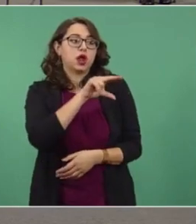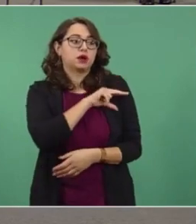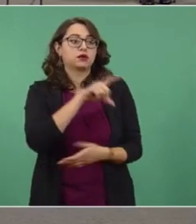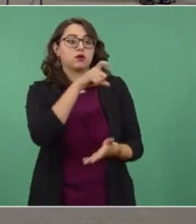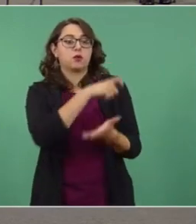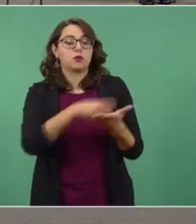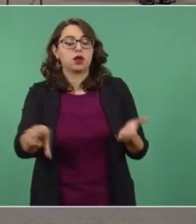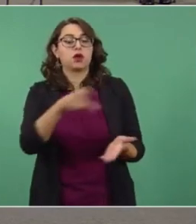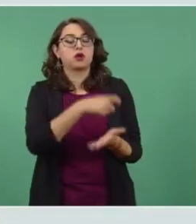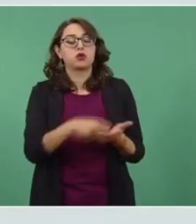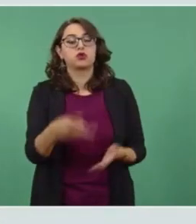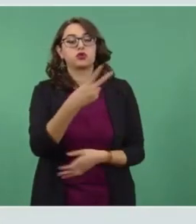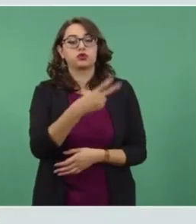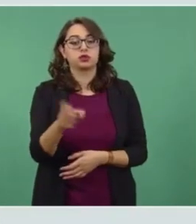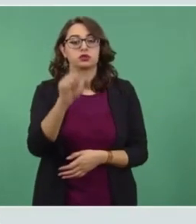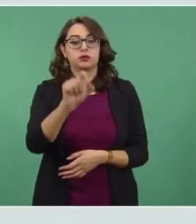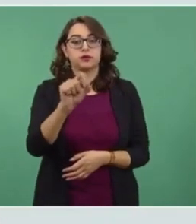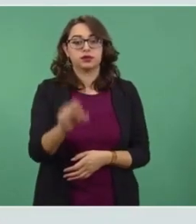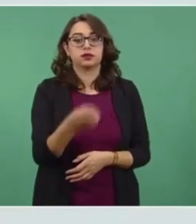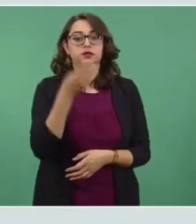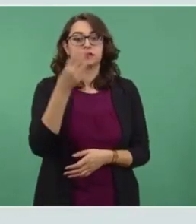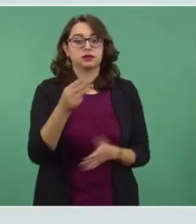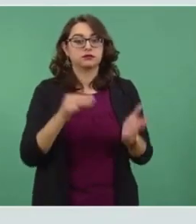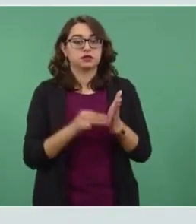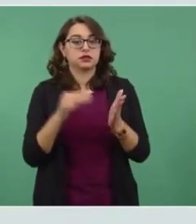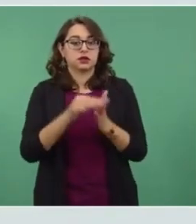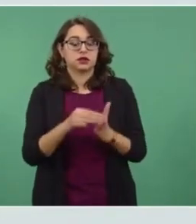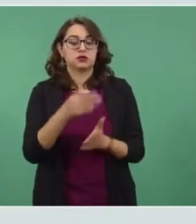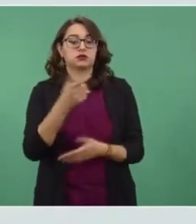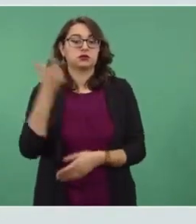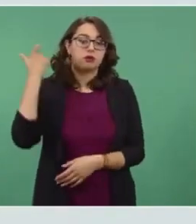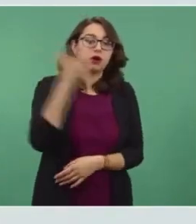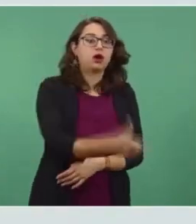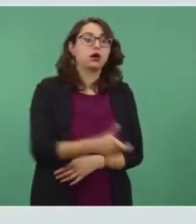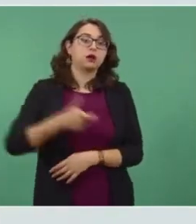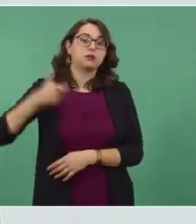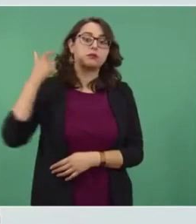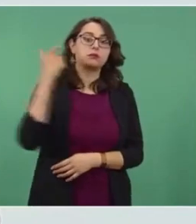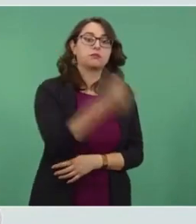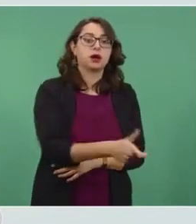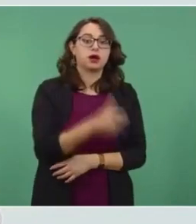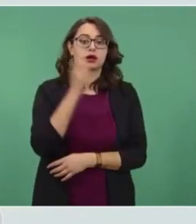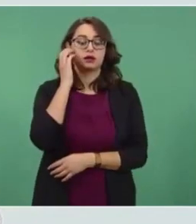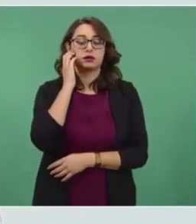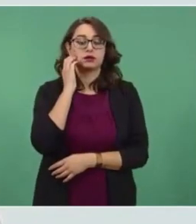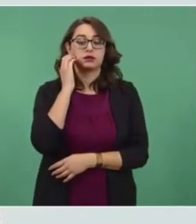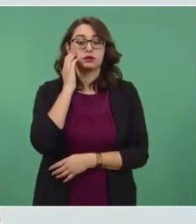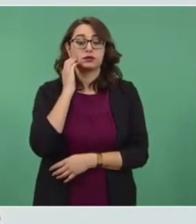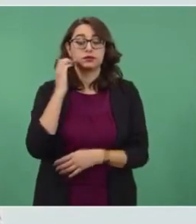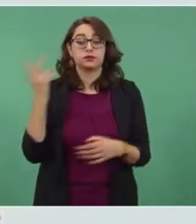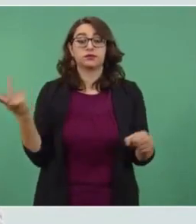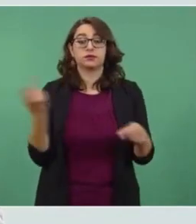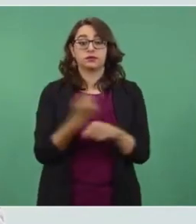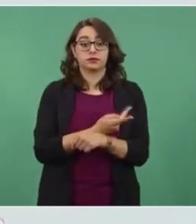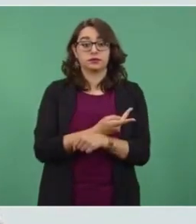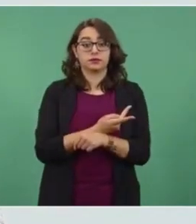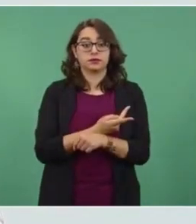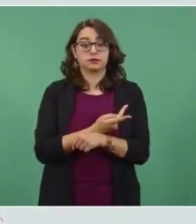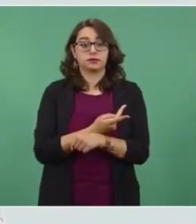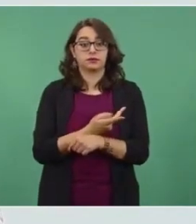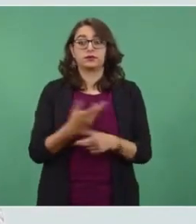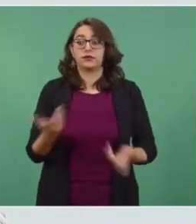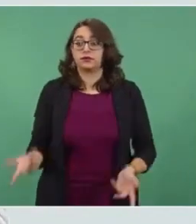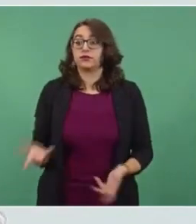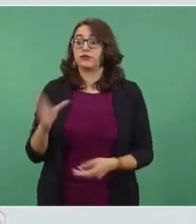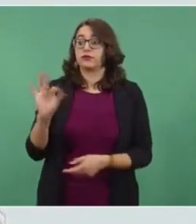por 223 mil millones de pesos y por tener el 45 por ciento de sus